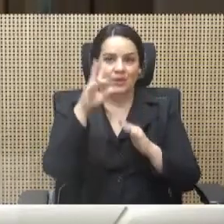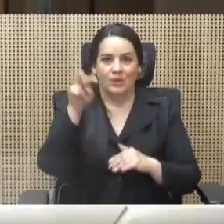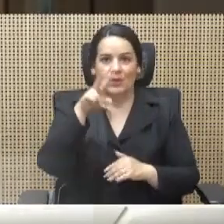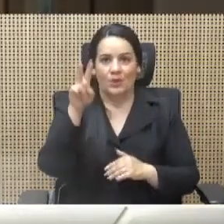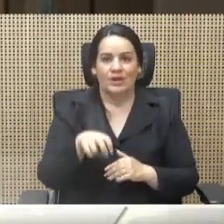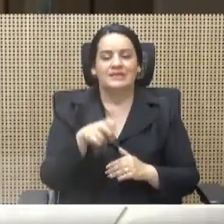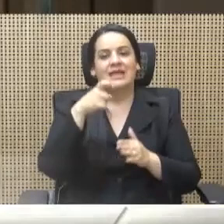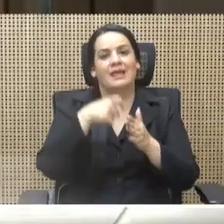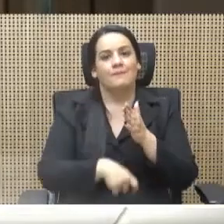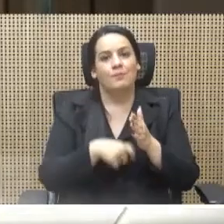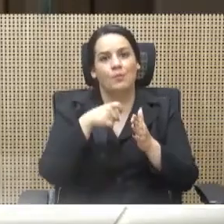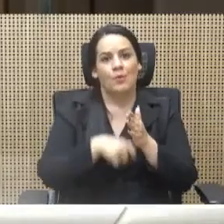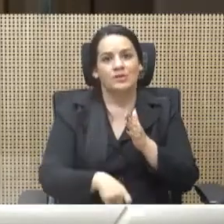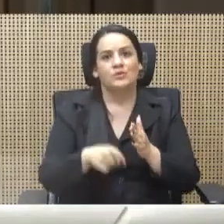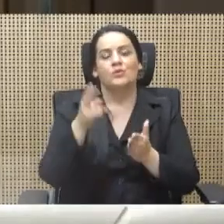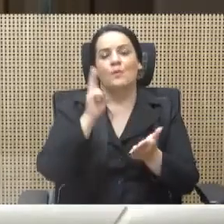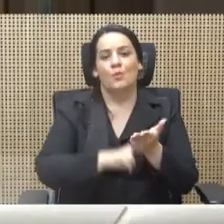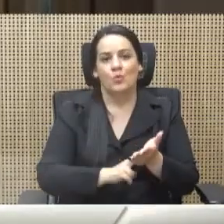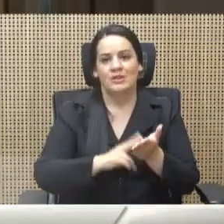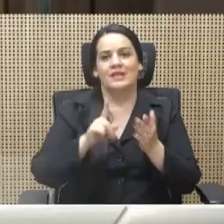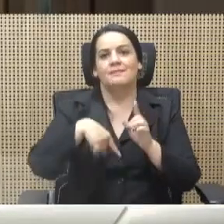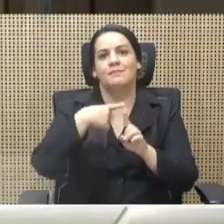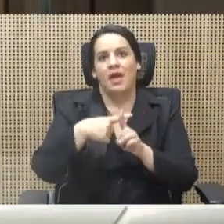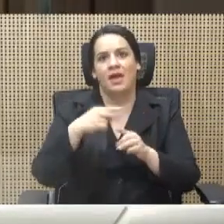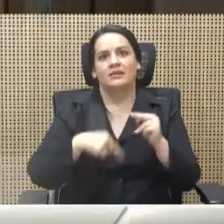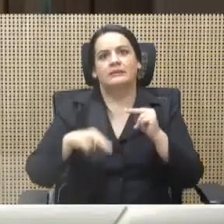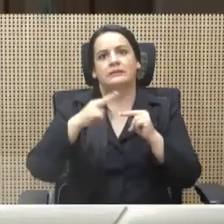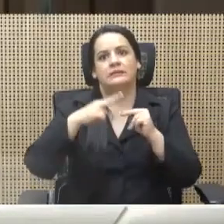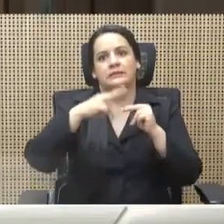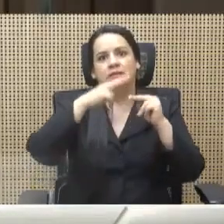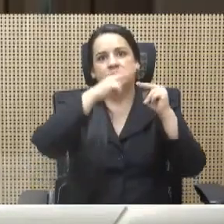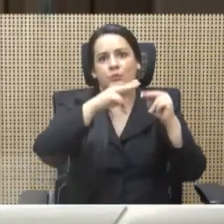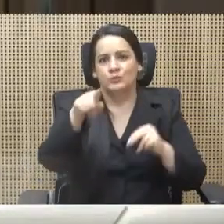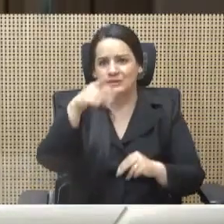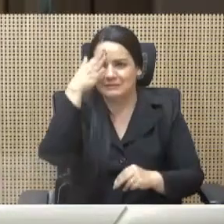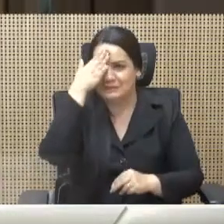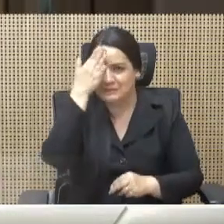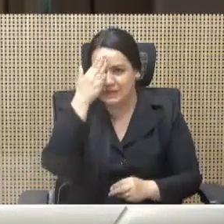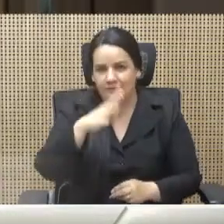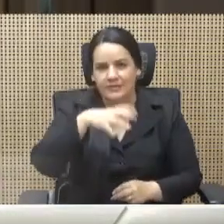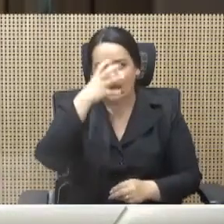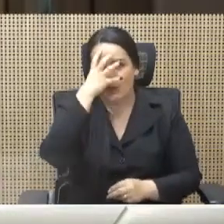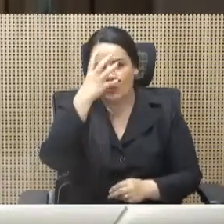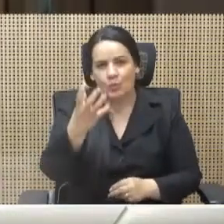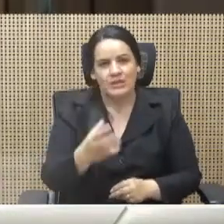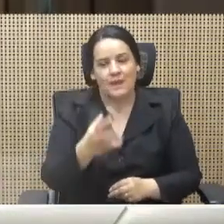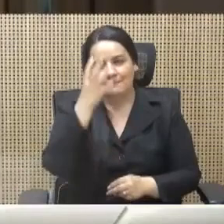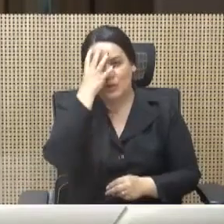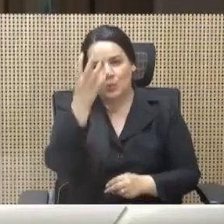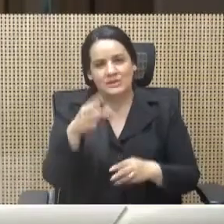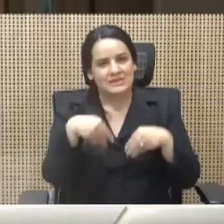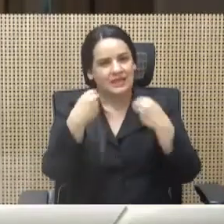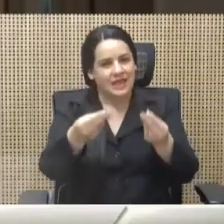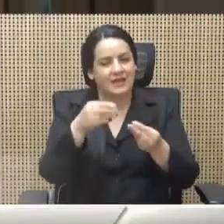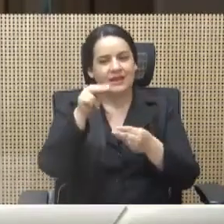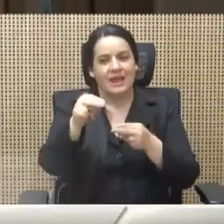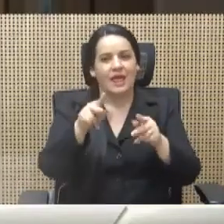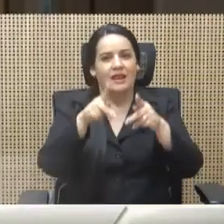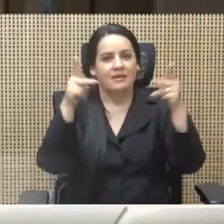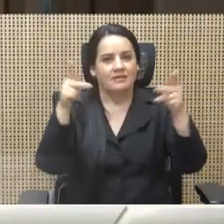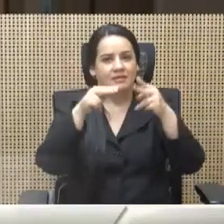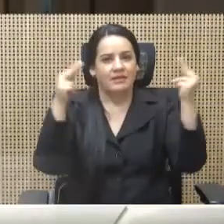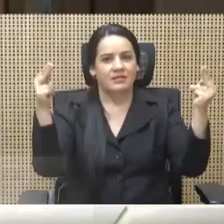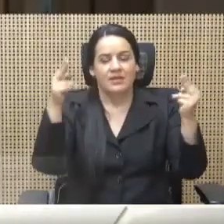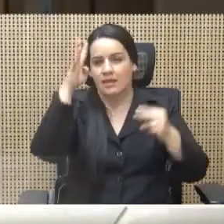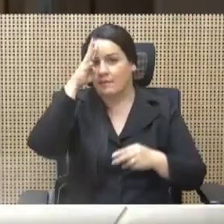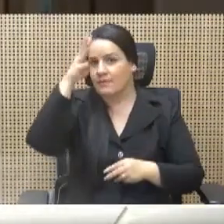multas e intereses. ¿Saben lo que da vergüenza? Vergüenza da que la Nación inventara un inusual